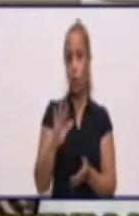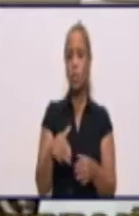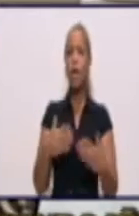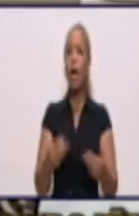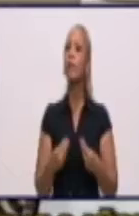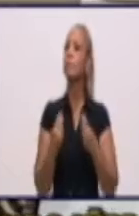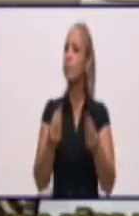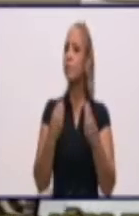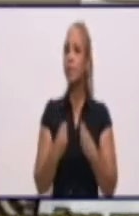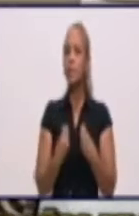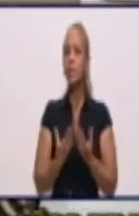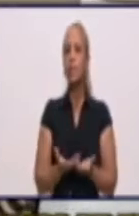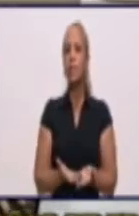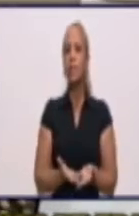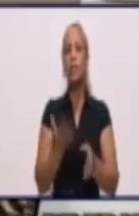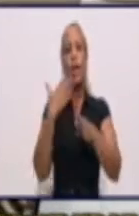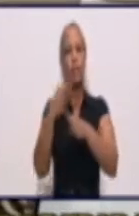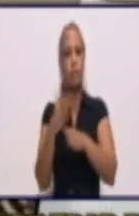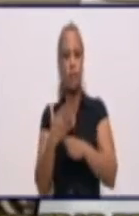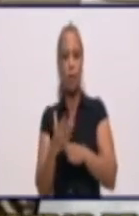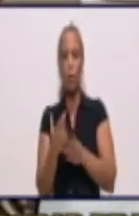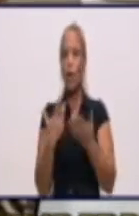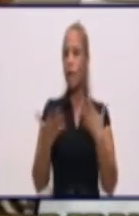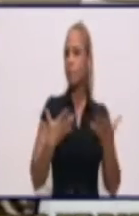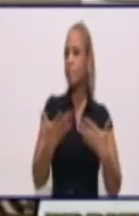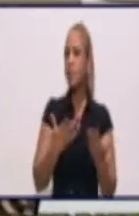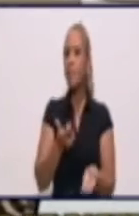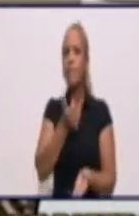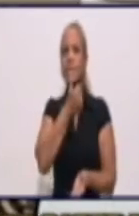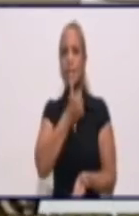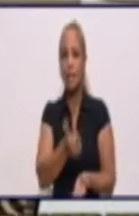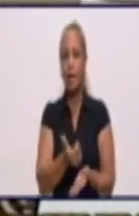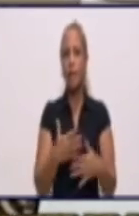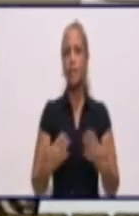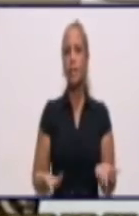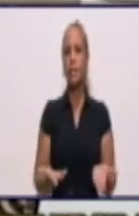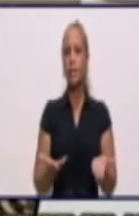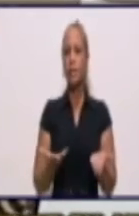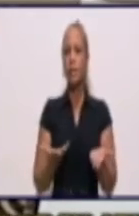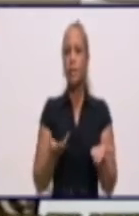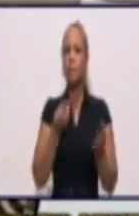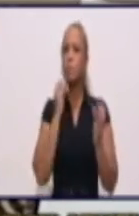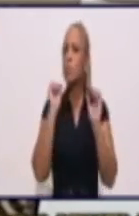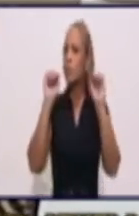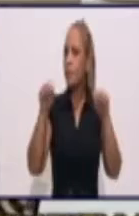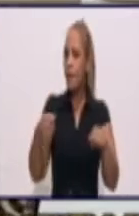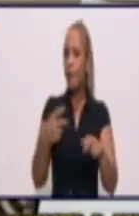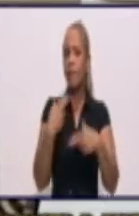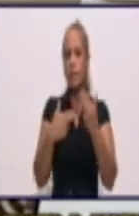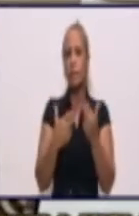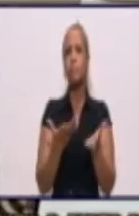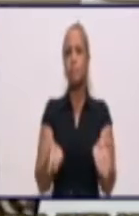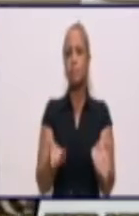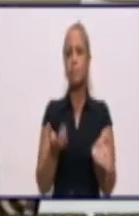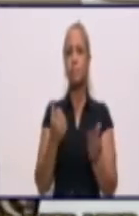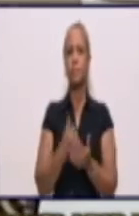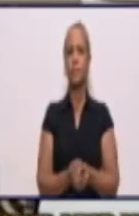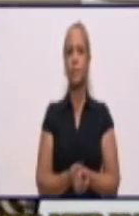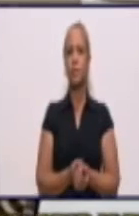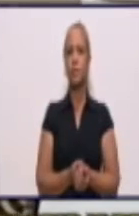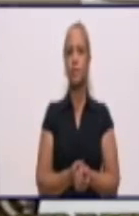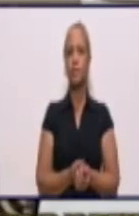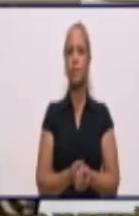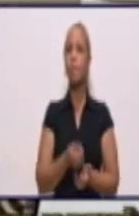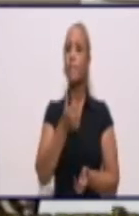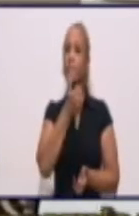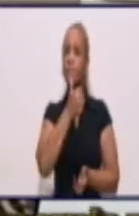Esto nos da una distinción, una diferencia, una movilidad, una facilidad, que es precisamente el perfil de nuestro programa de facilitación